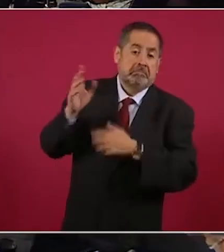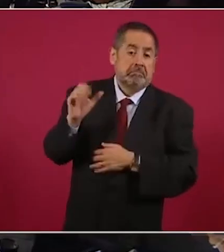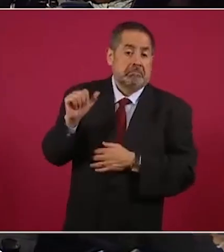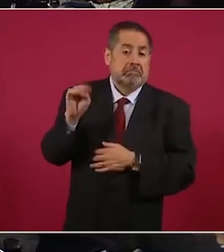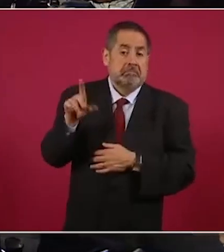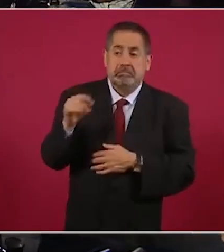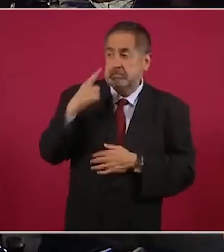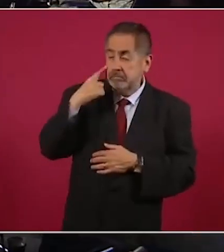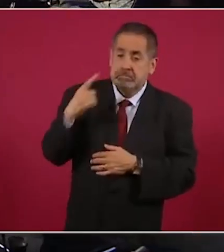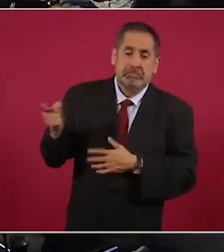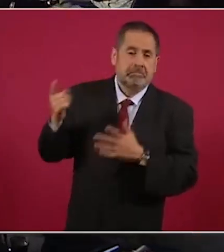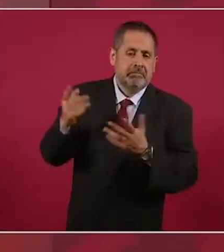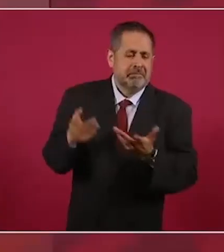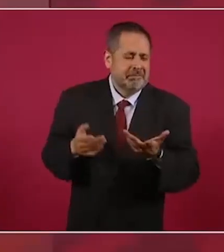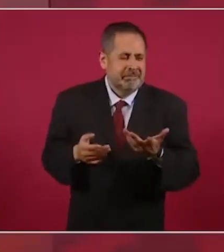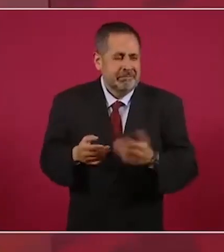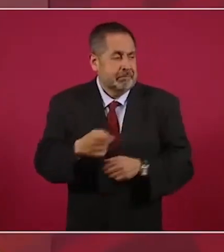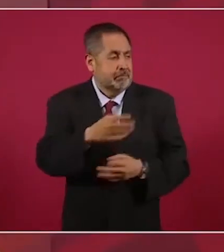medios.